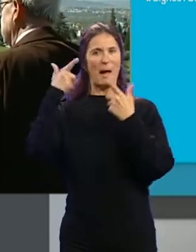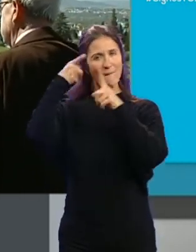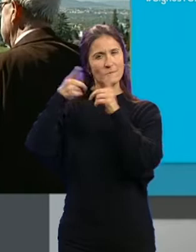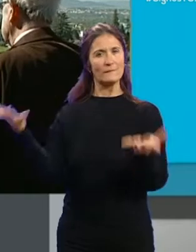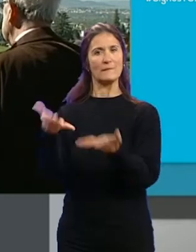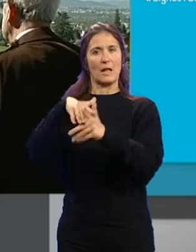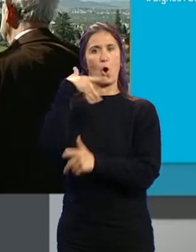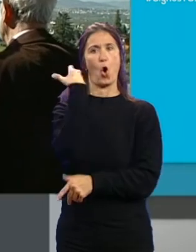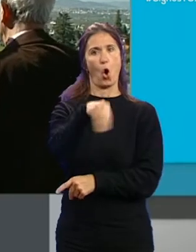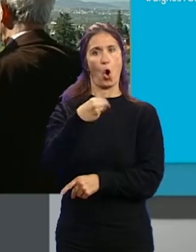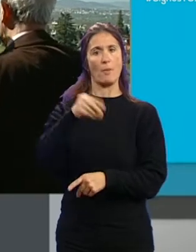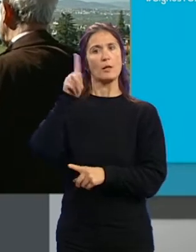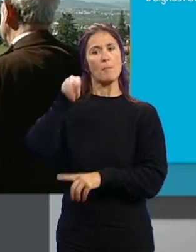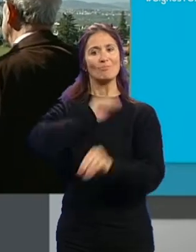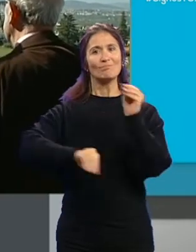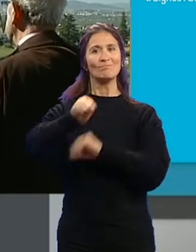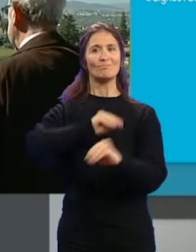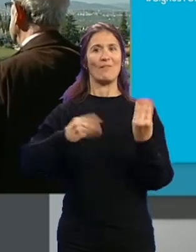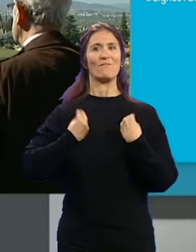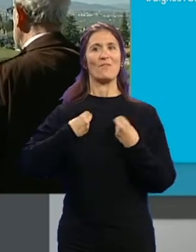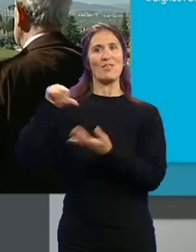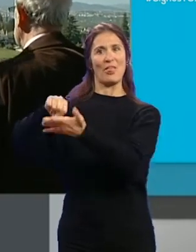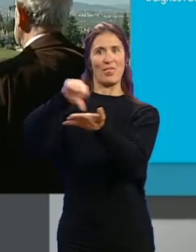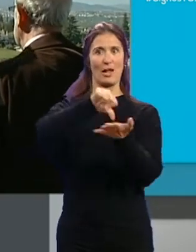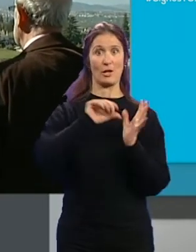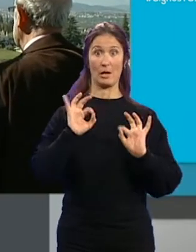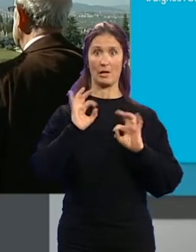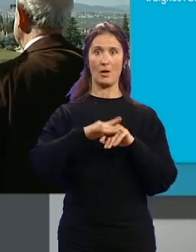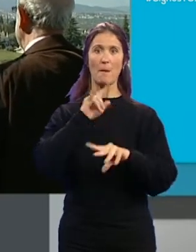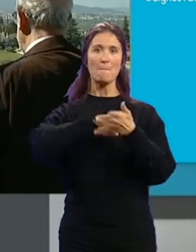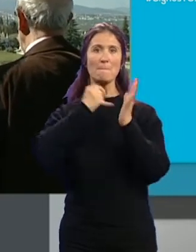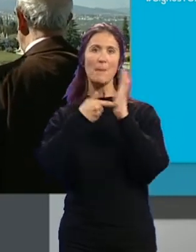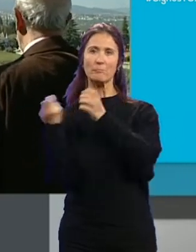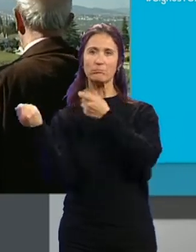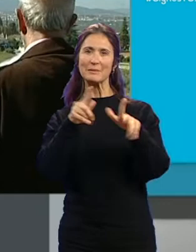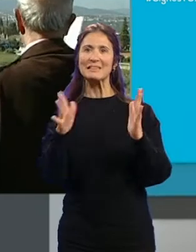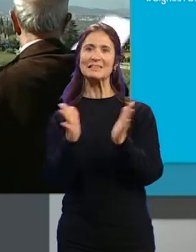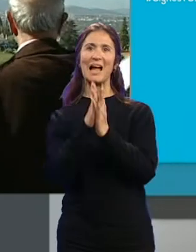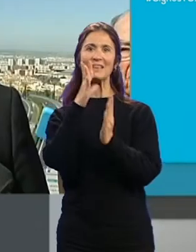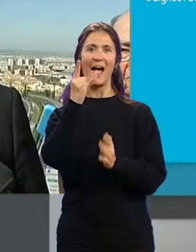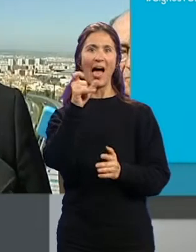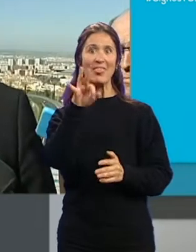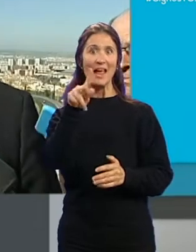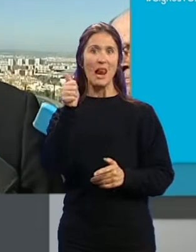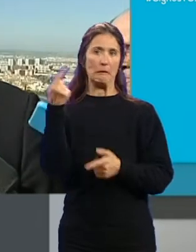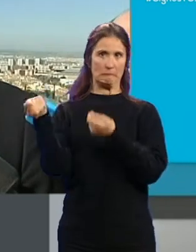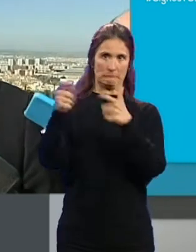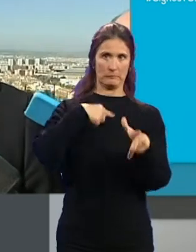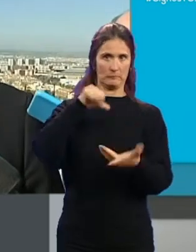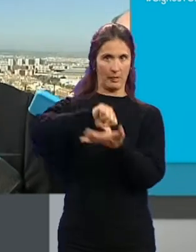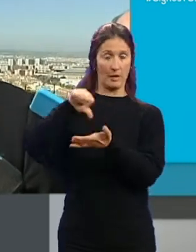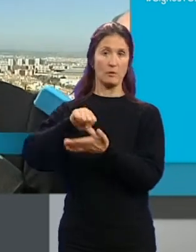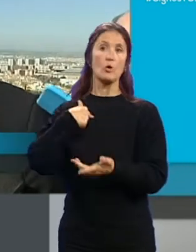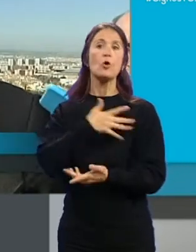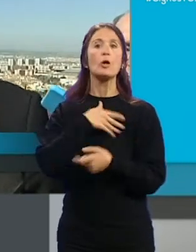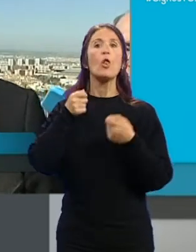promete la restauración de viviendas del centro... ...con planes similares a los de Santa Adela. Nosotros queremos estar más cerca de los que